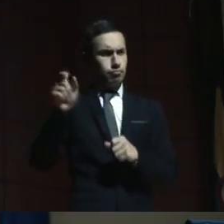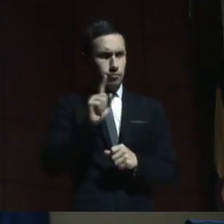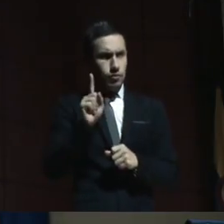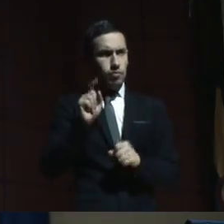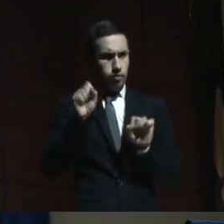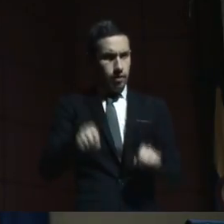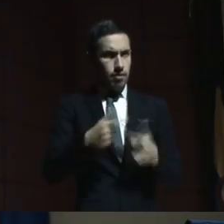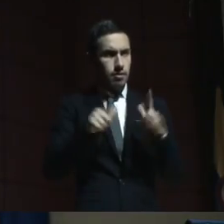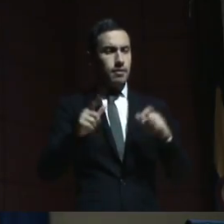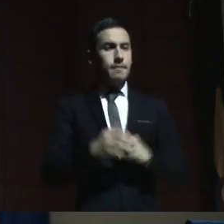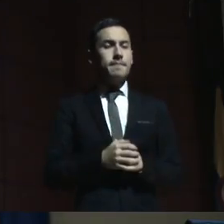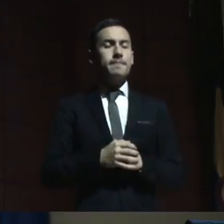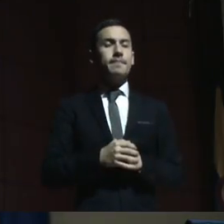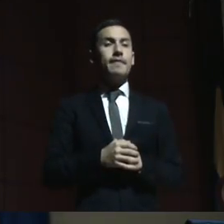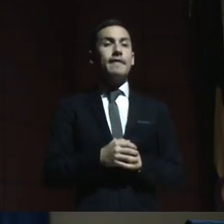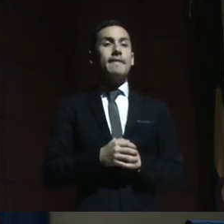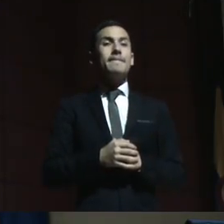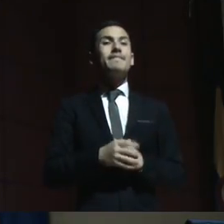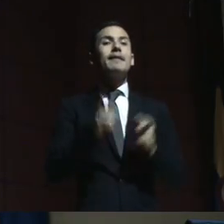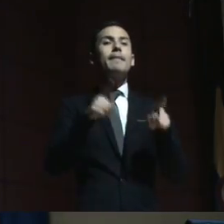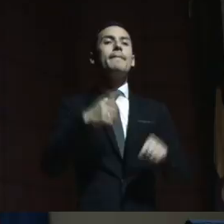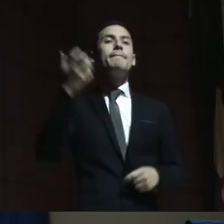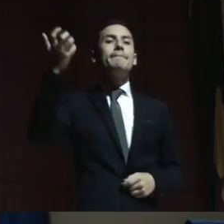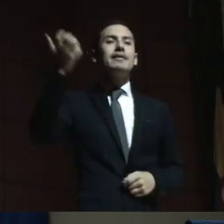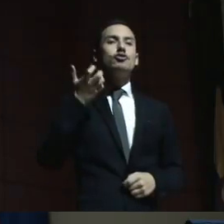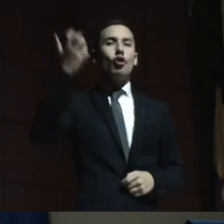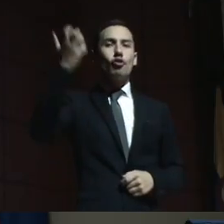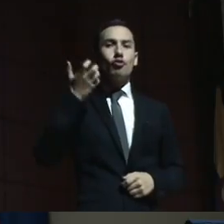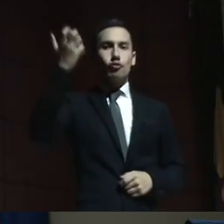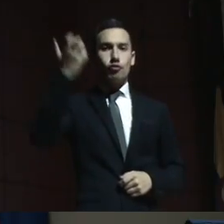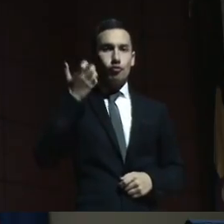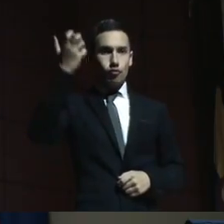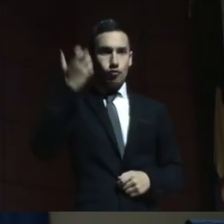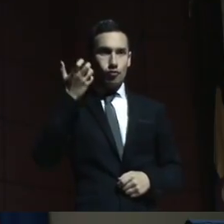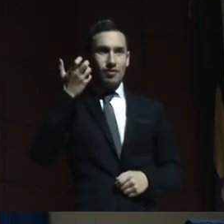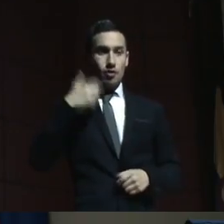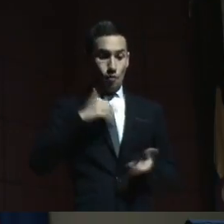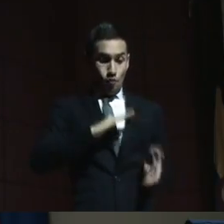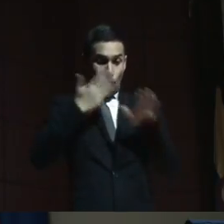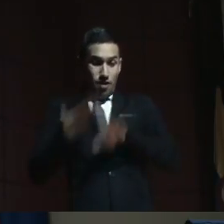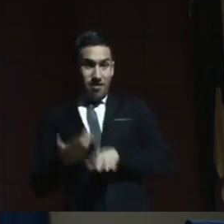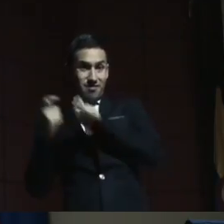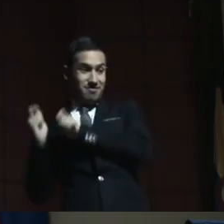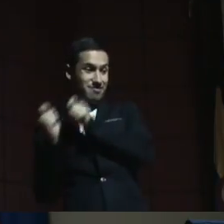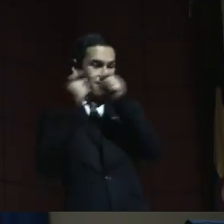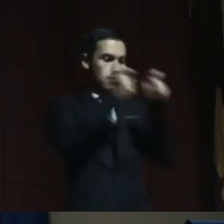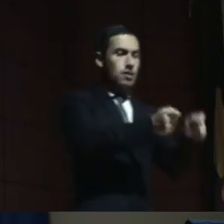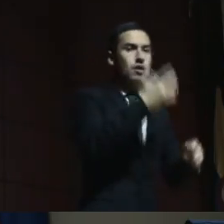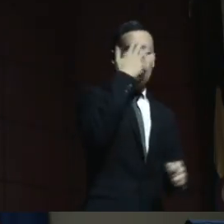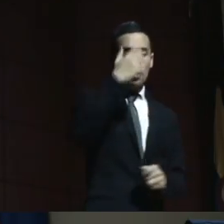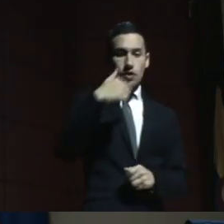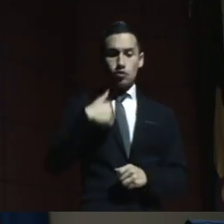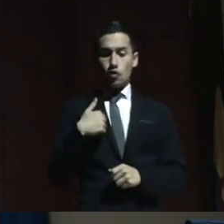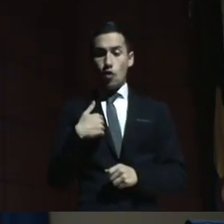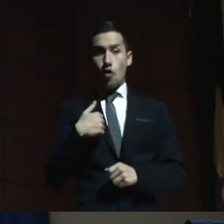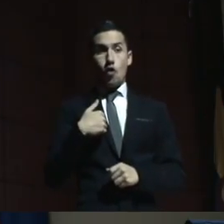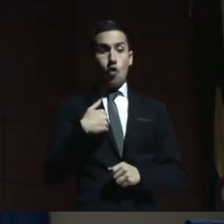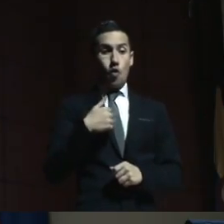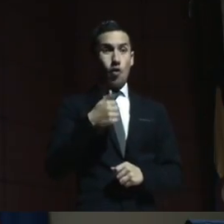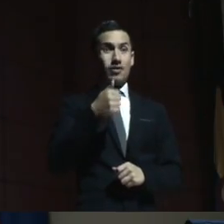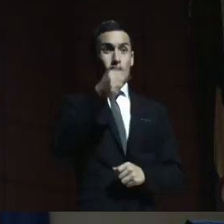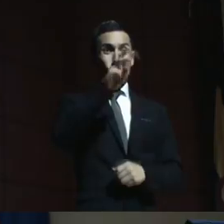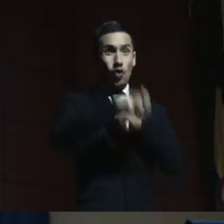Para heredar la pensión, anoche nos contaba una mamá de Cartagena que lleva cuatro años desde que su hijo cumplió 18 años,